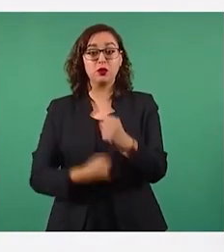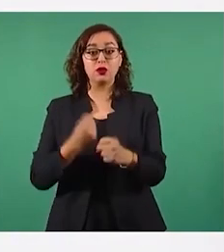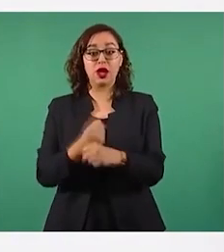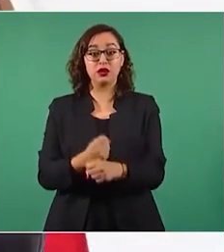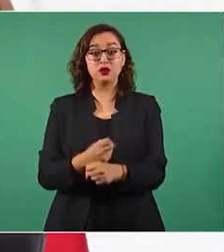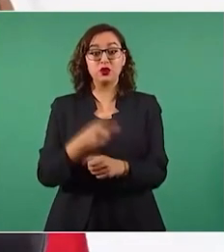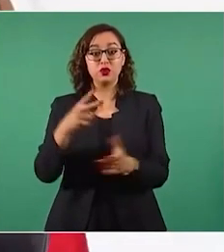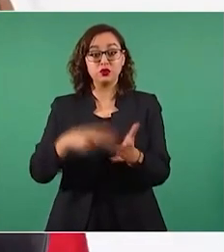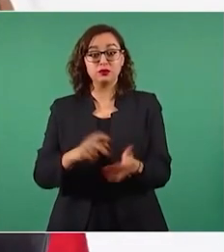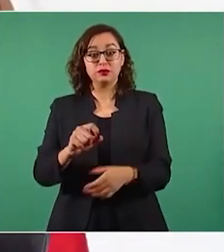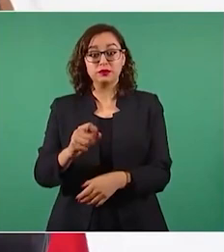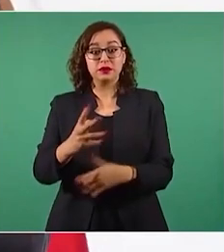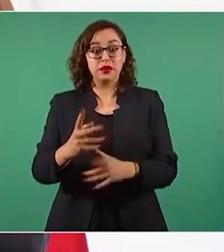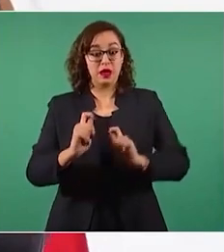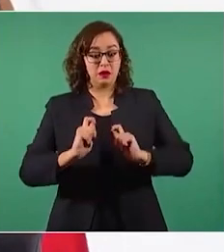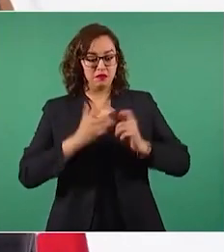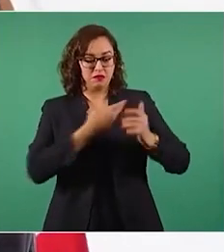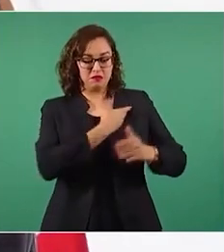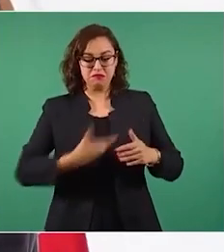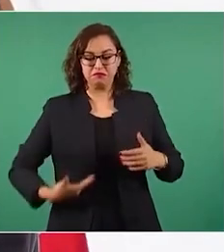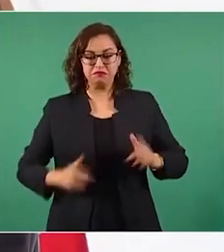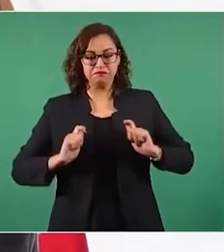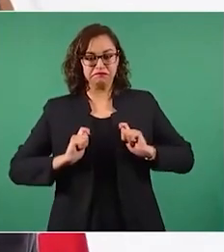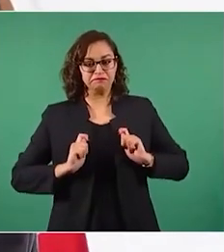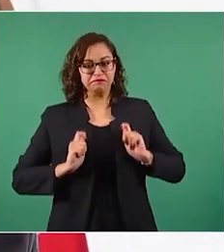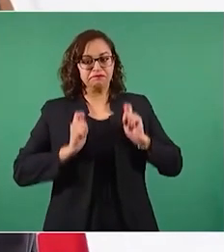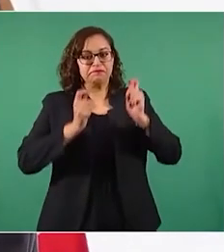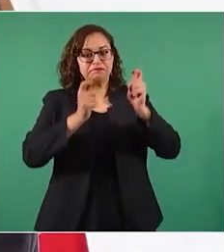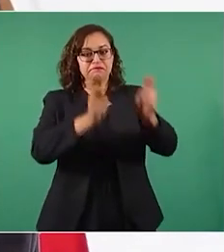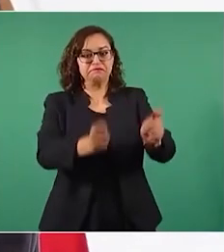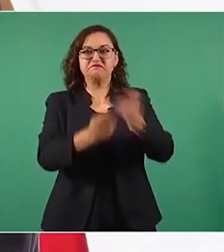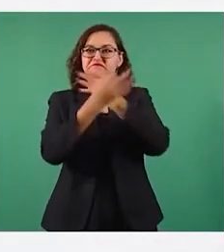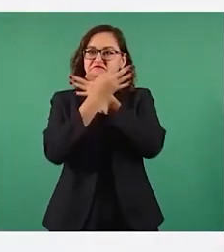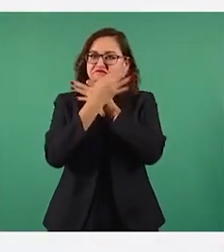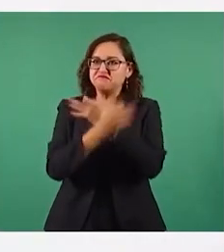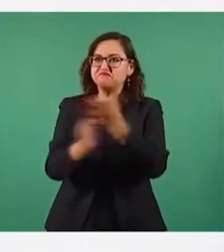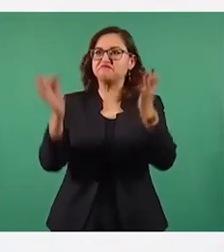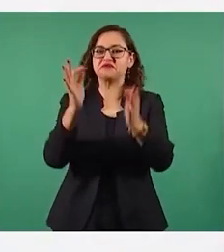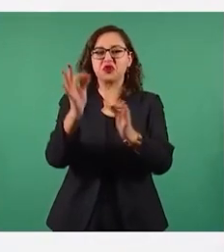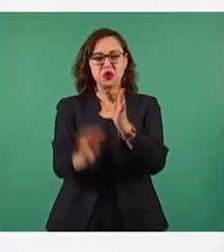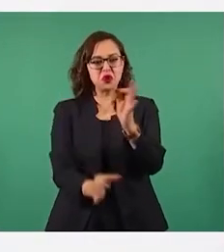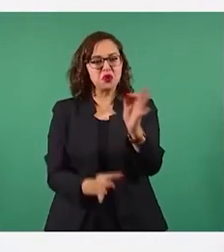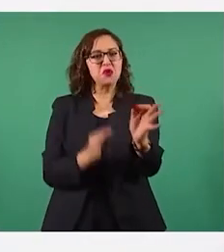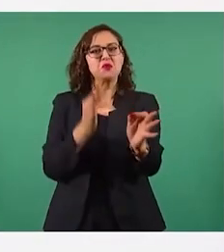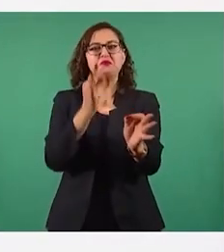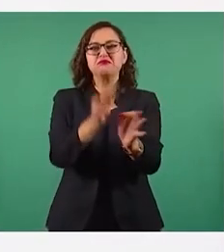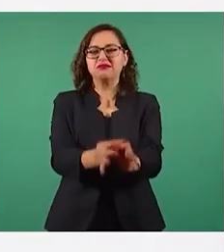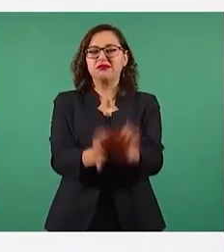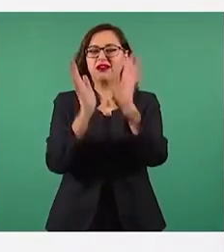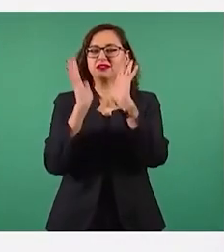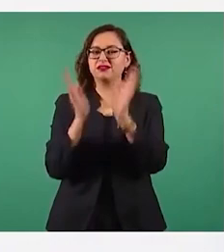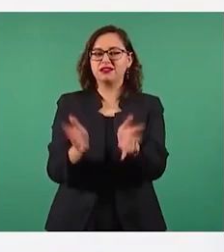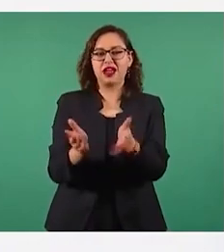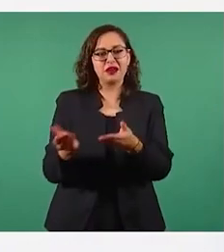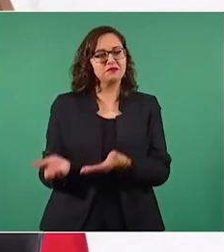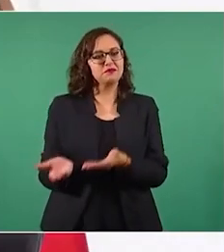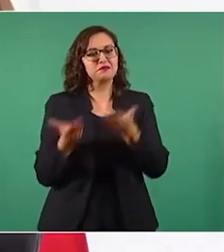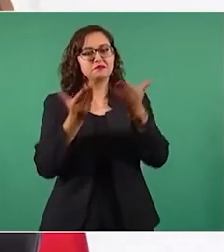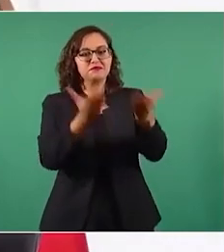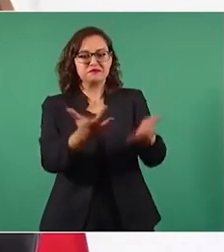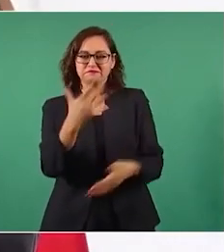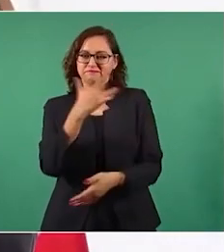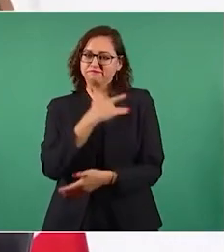sólo diré a los cuatro vientos misión cumplida me voy a Palenque les dejo mi